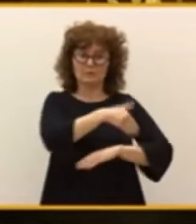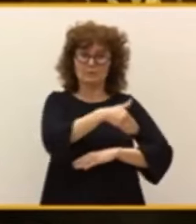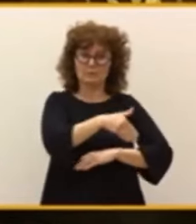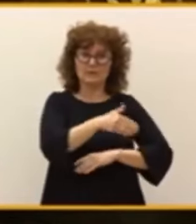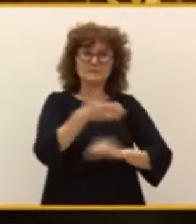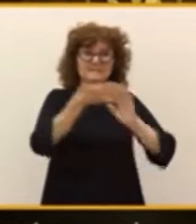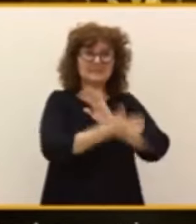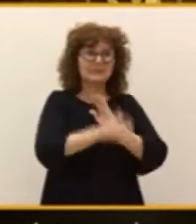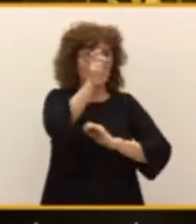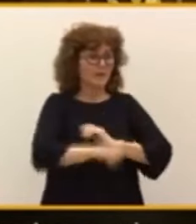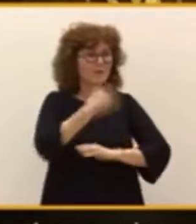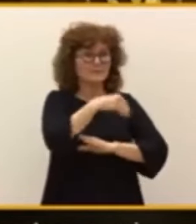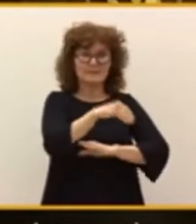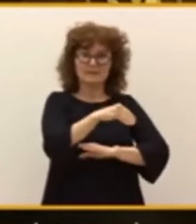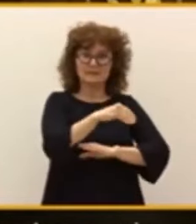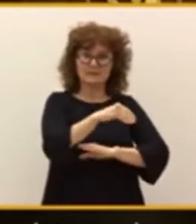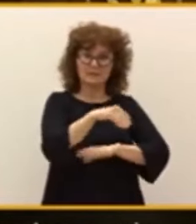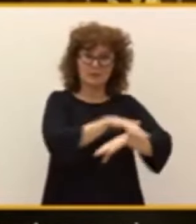al Presidente del Gobierno por la ventana? Se lo